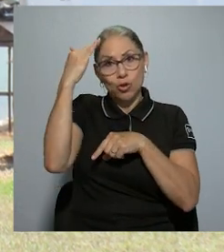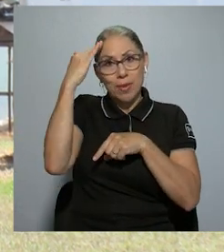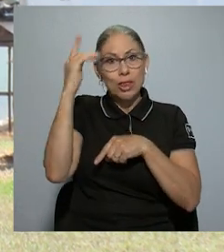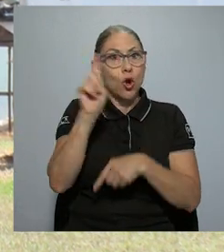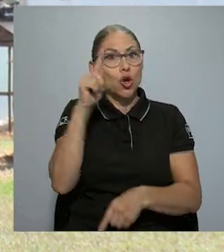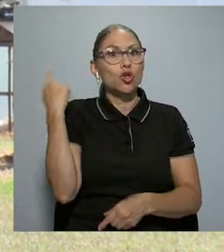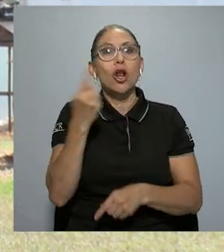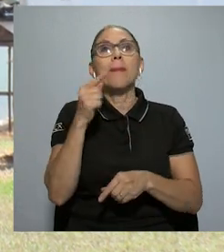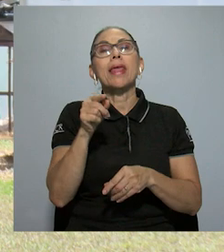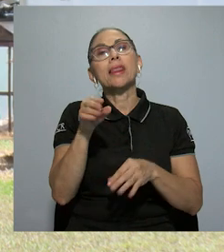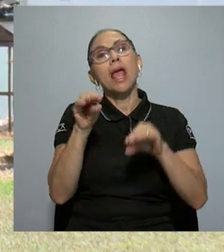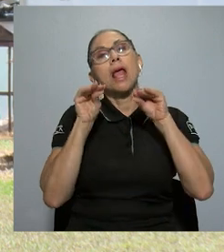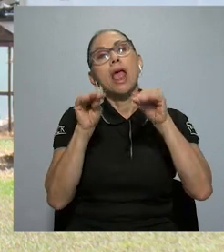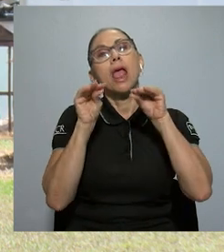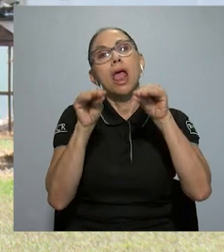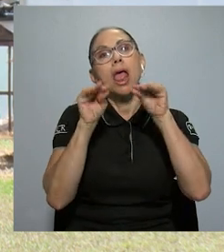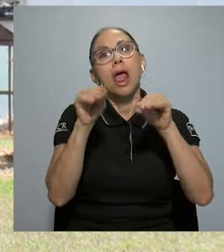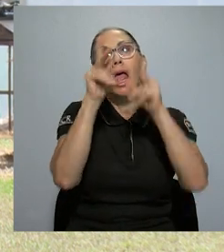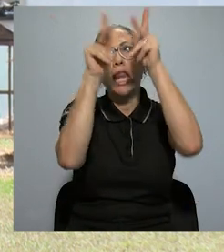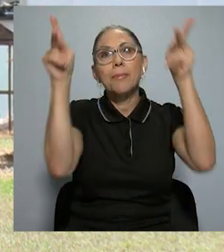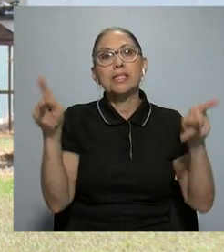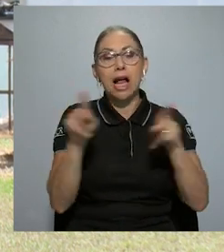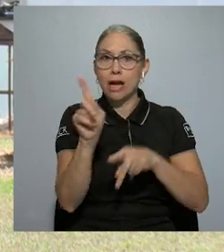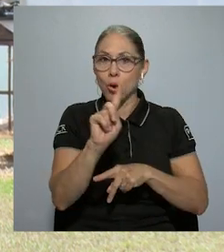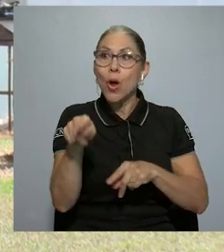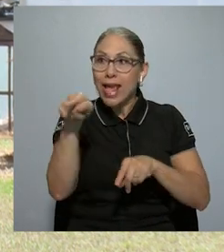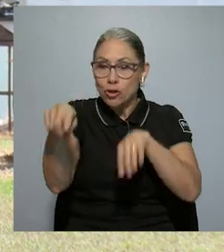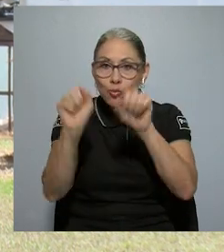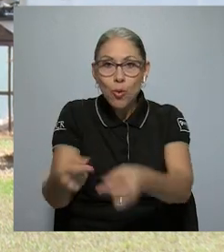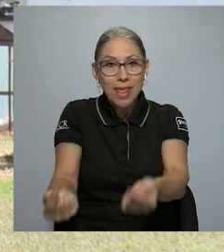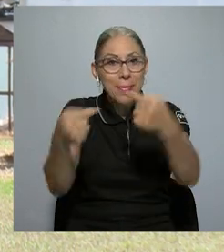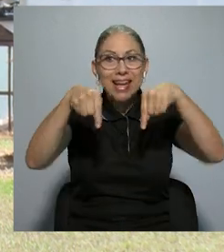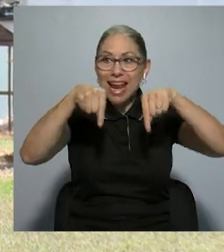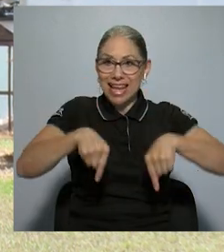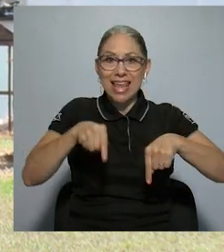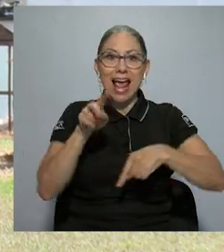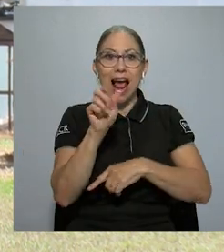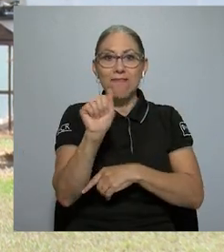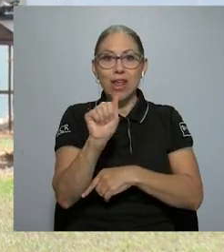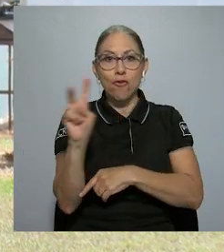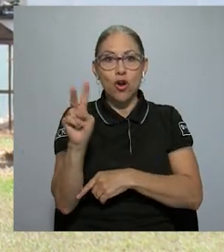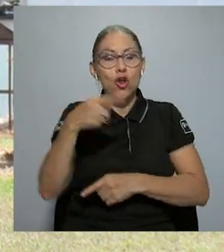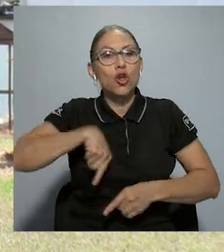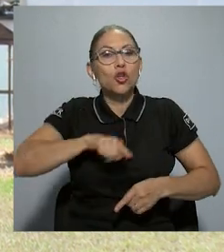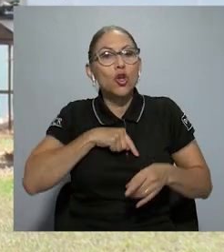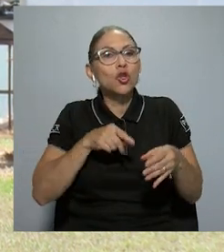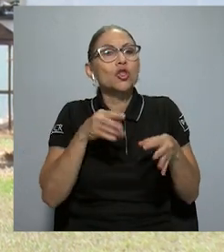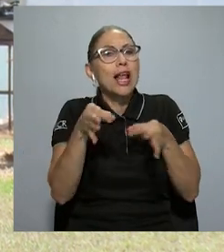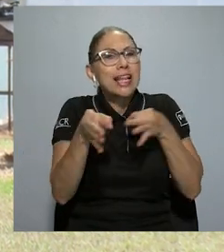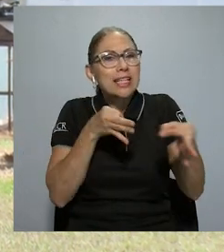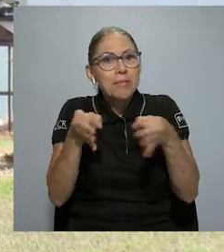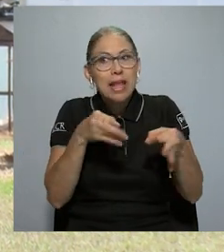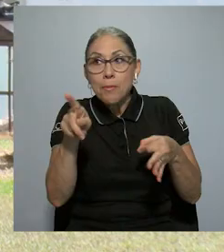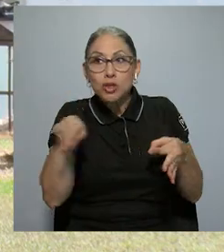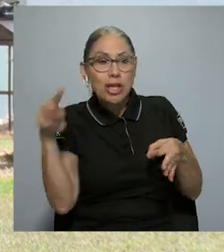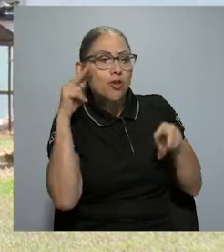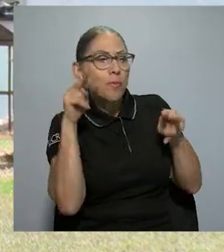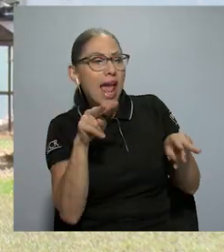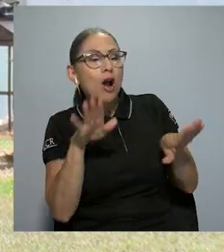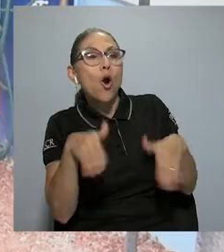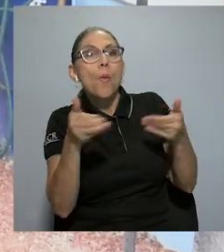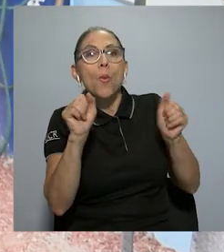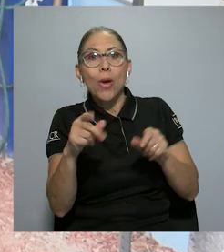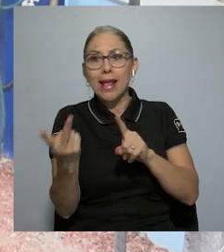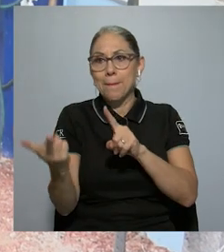teoría, en la pizarra, sino que ellos puedan venir aquí a la estación Alfredo Bolio y vean un caso, digamos, y les expliquemos directamente cómo pueden ellos generar en sus fincas